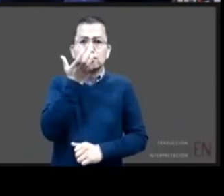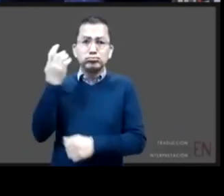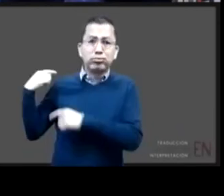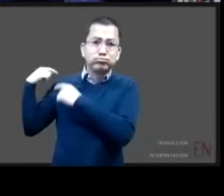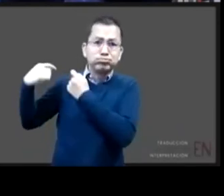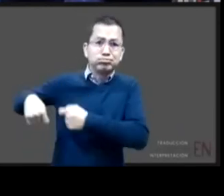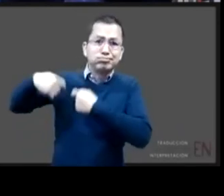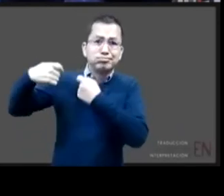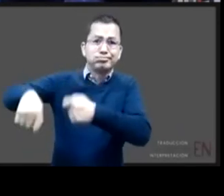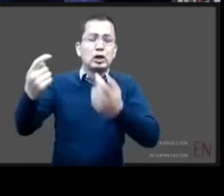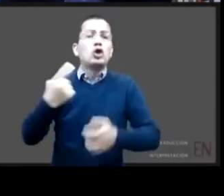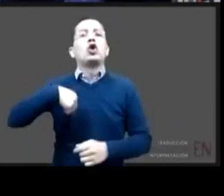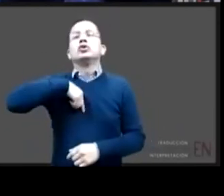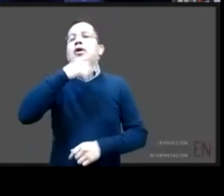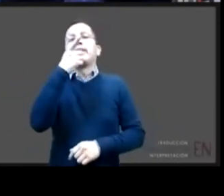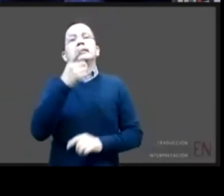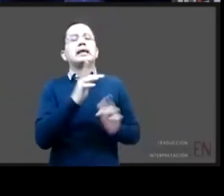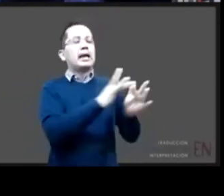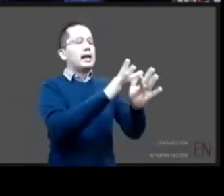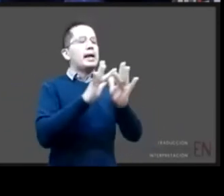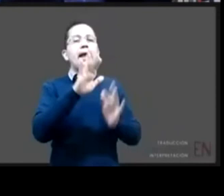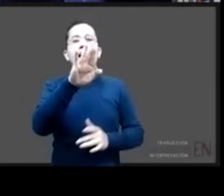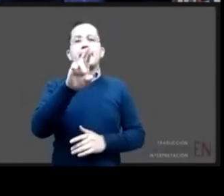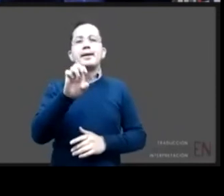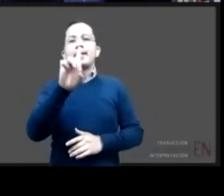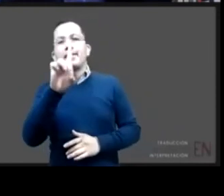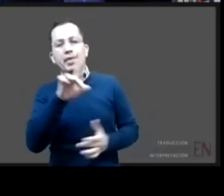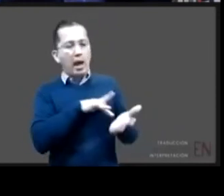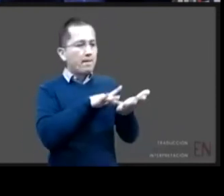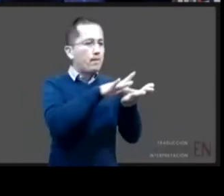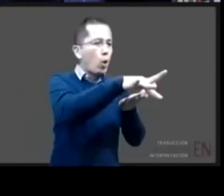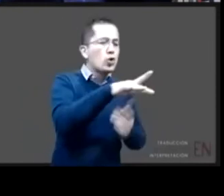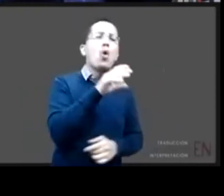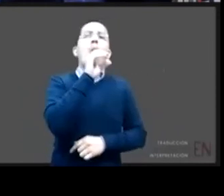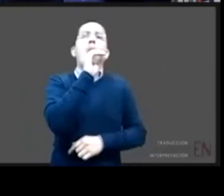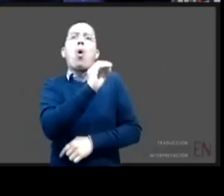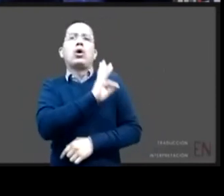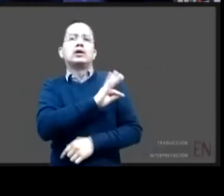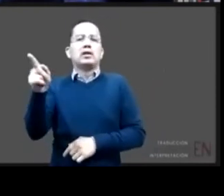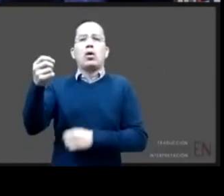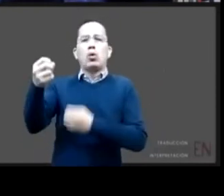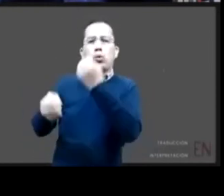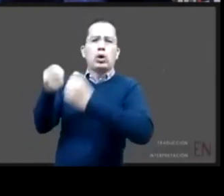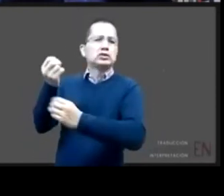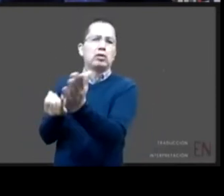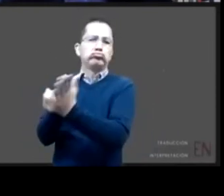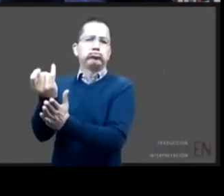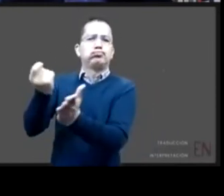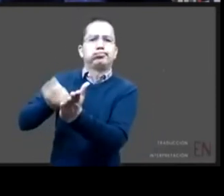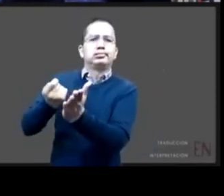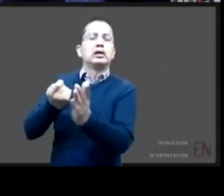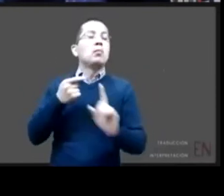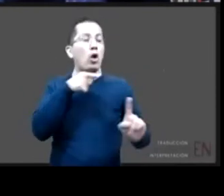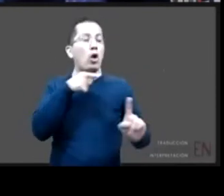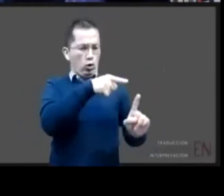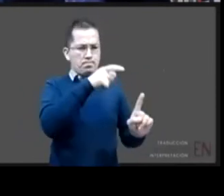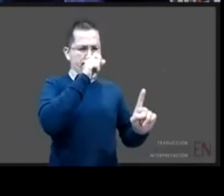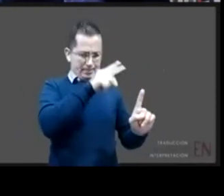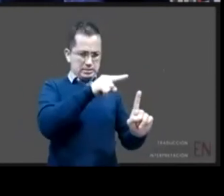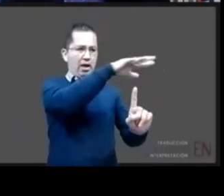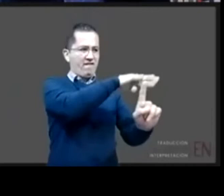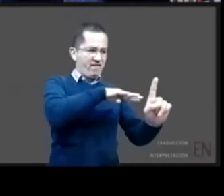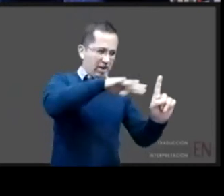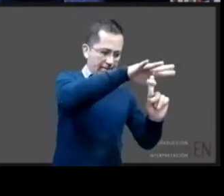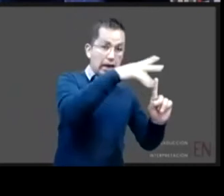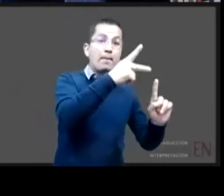custodia un resguardo o una tutela otorgada por un juez garantizamos que ese niño permanece en el núcleo de familia sin embargo